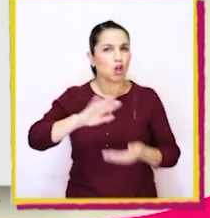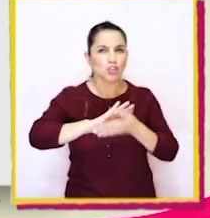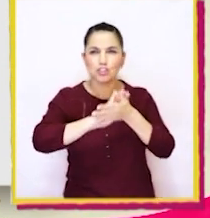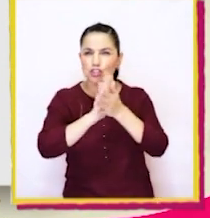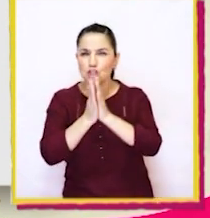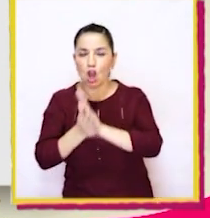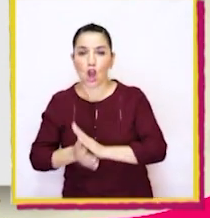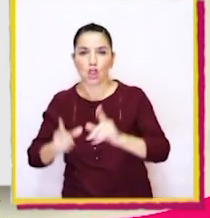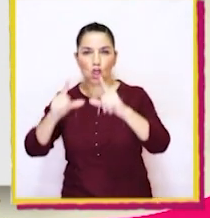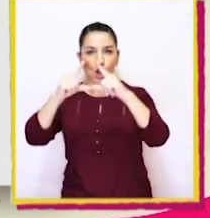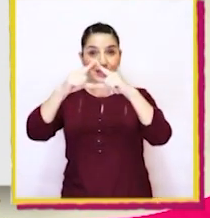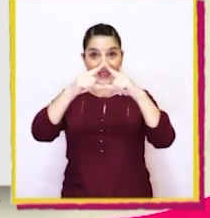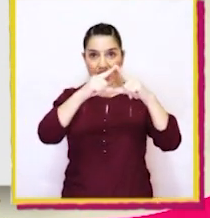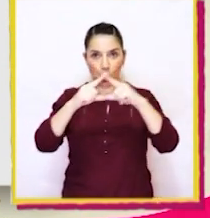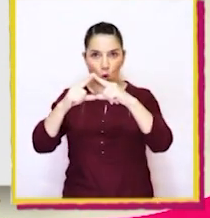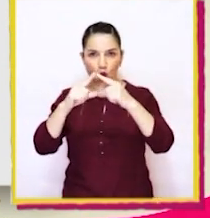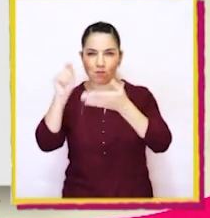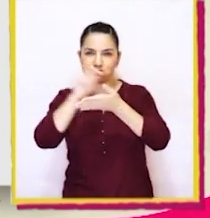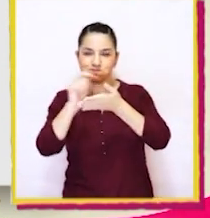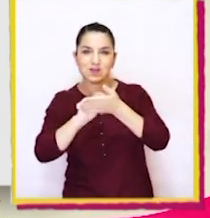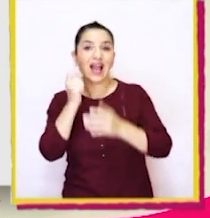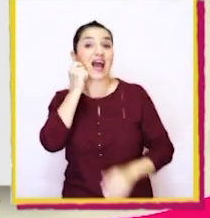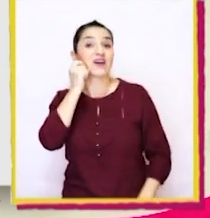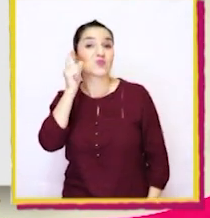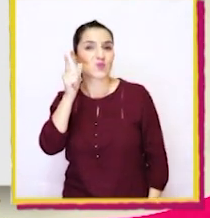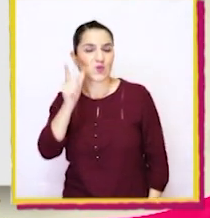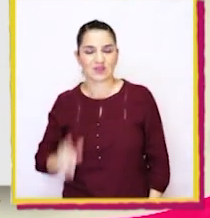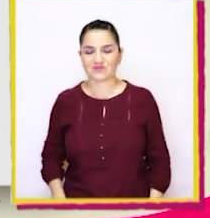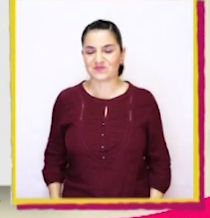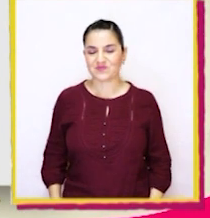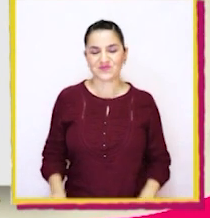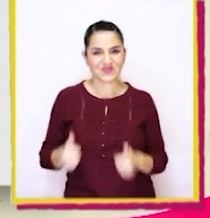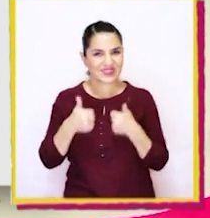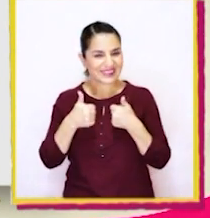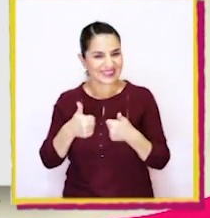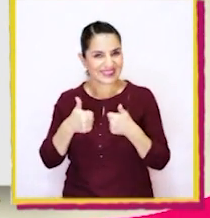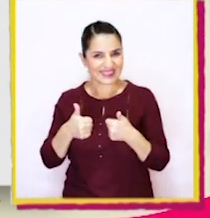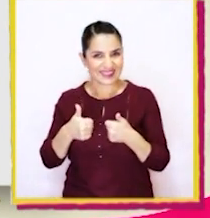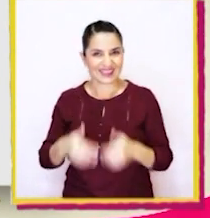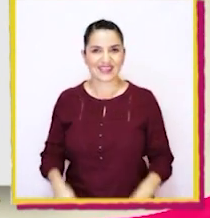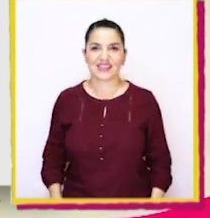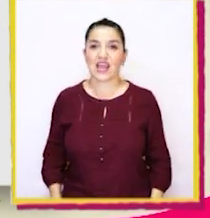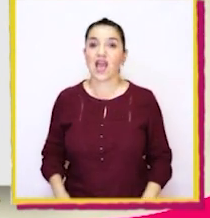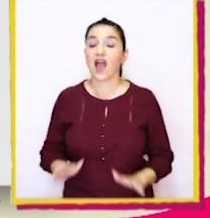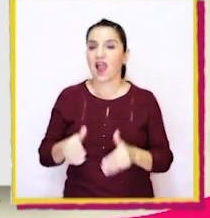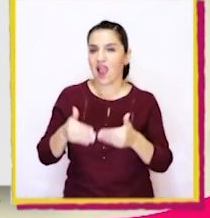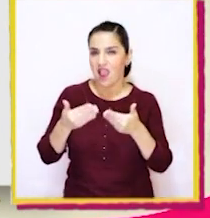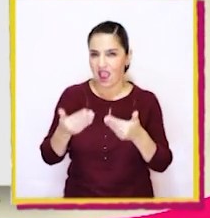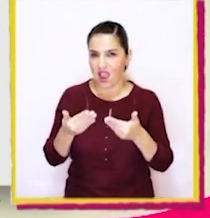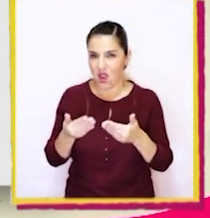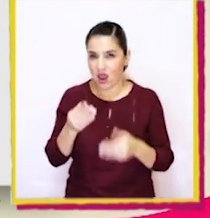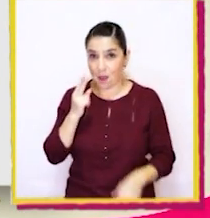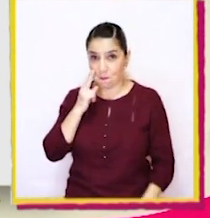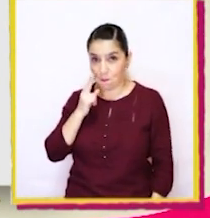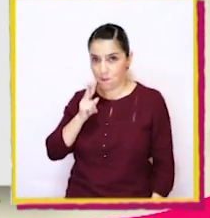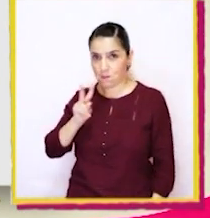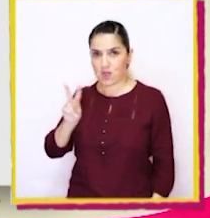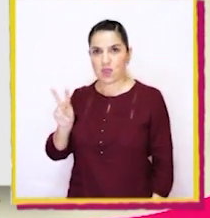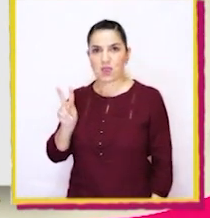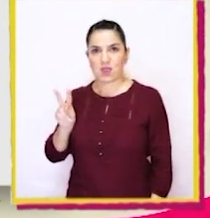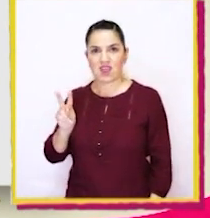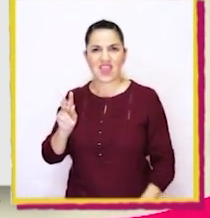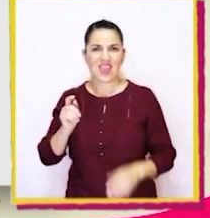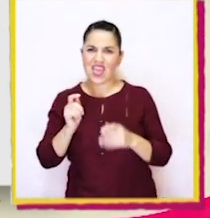todos los triángulos para pintarlos de color azul. ¡Muy bien! Ahora miren